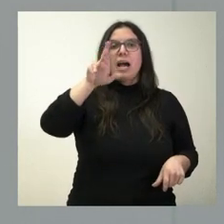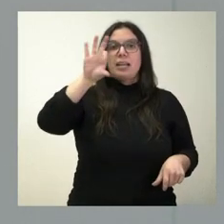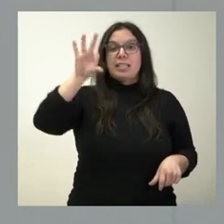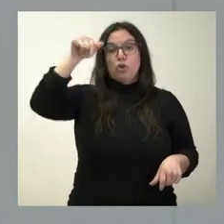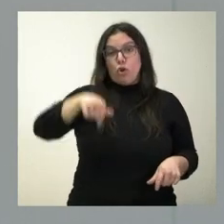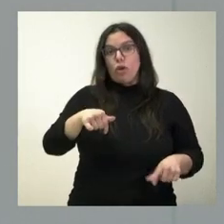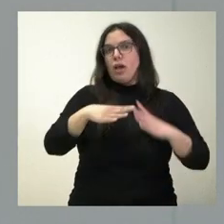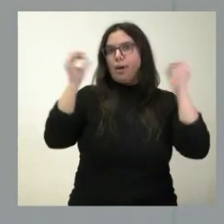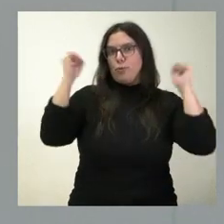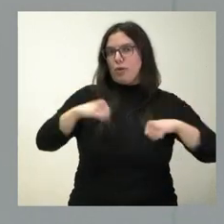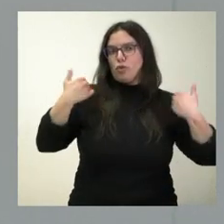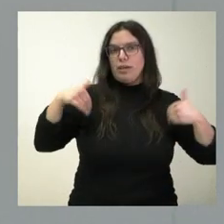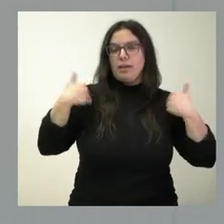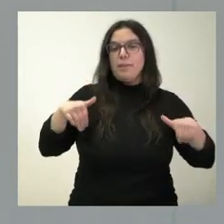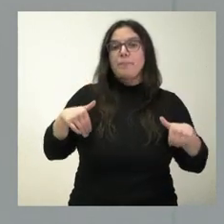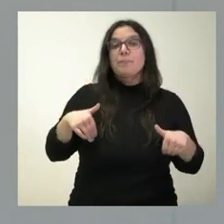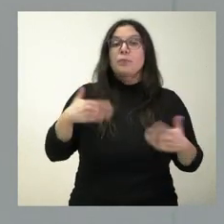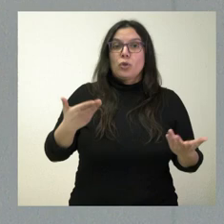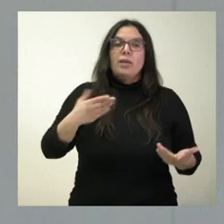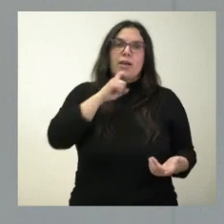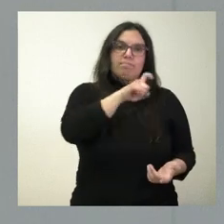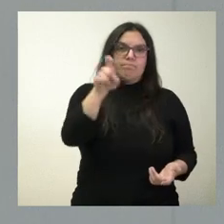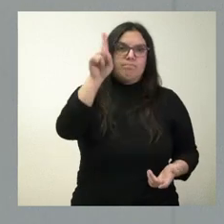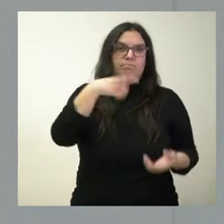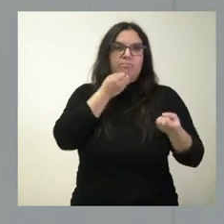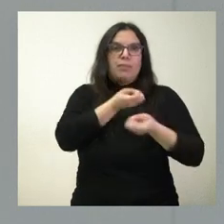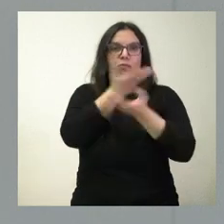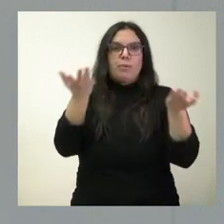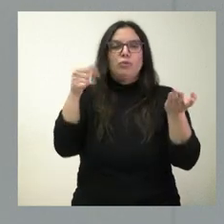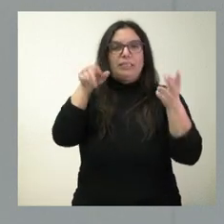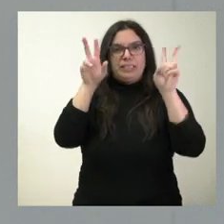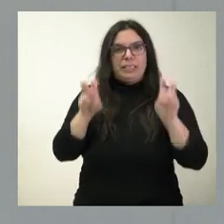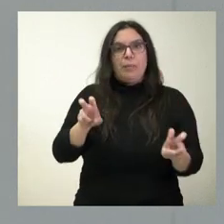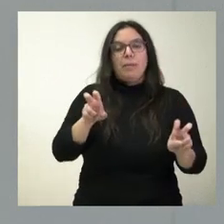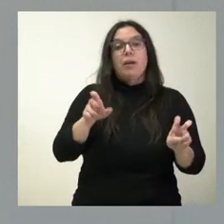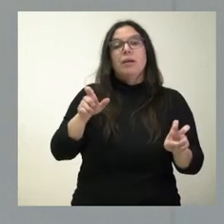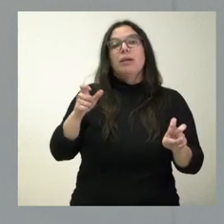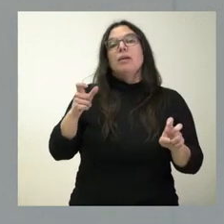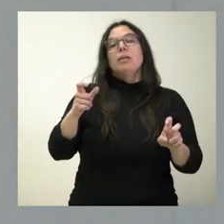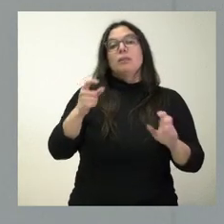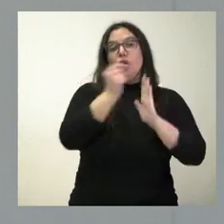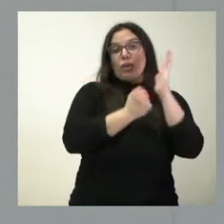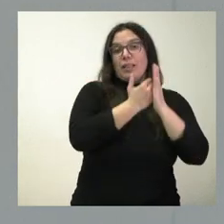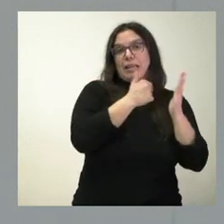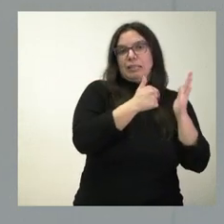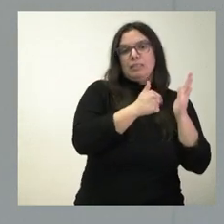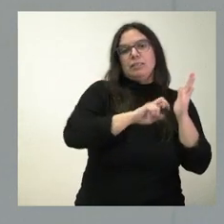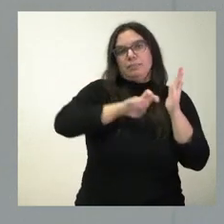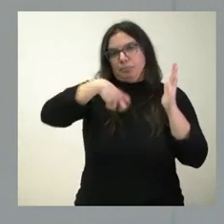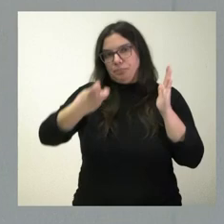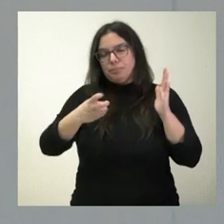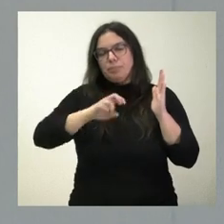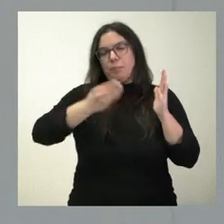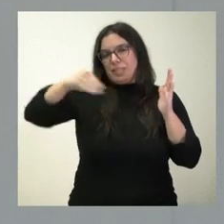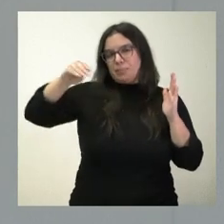y, por tanto, damos cuenta de esta cuestión que se ha aprobado también fuera del orden del día. El primer mensaje que queremos es